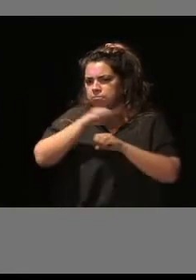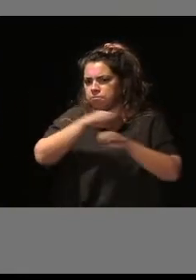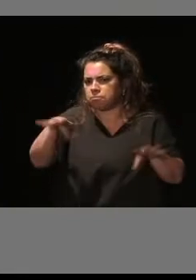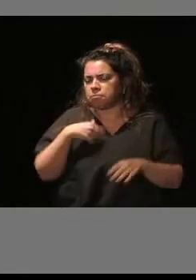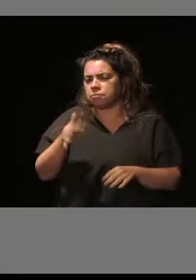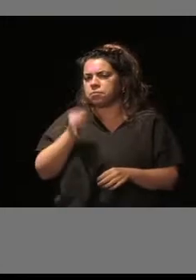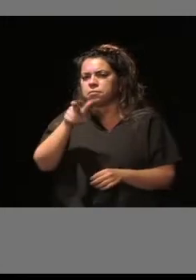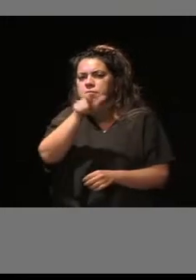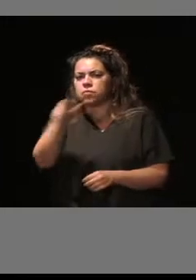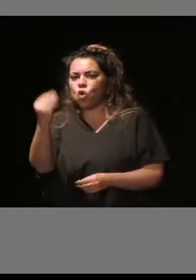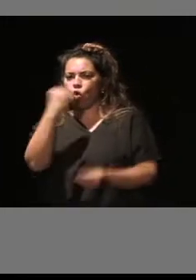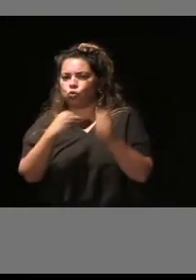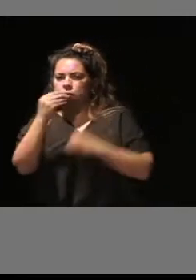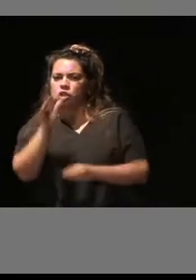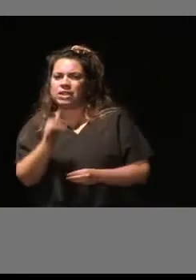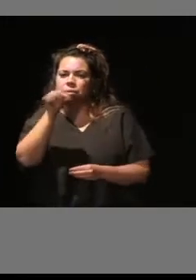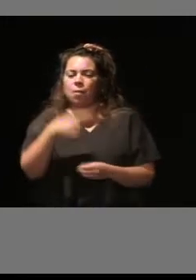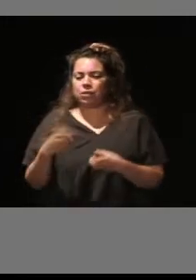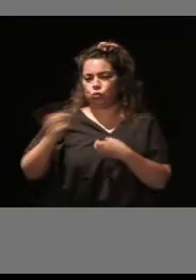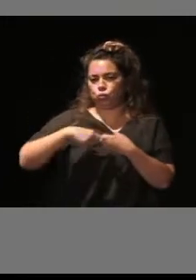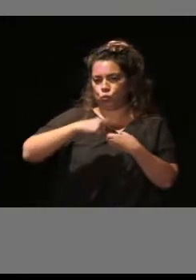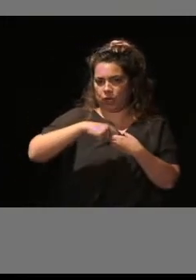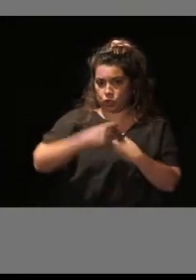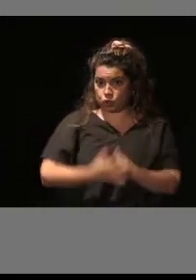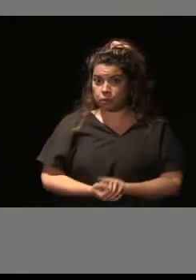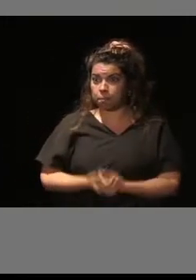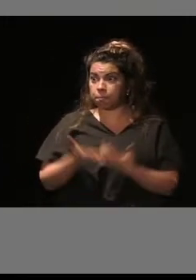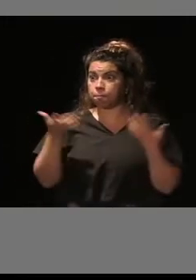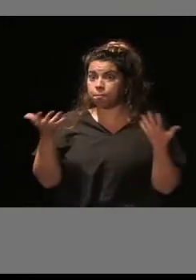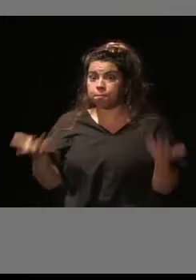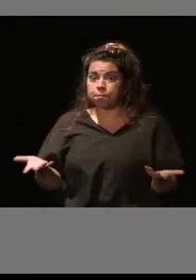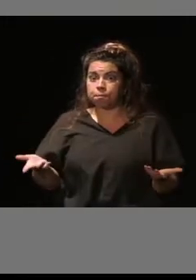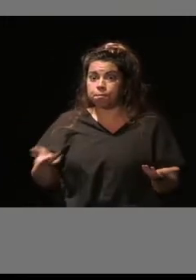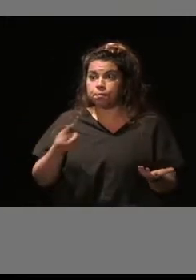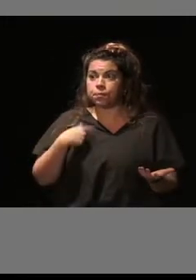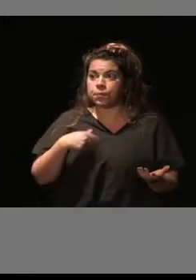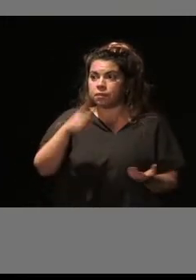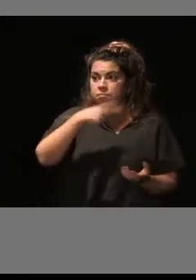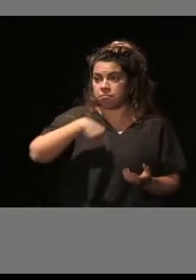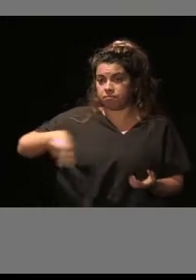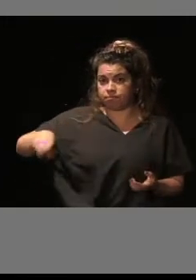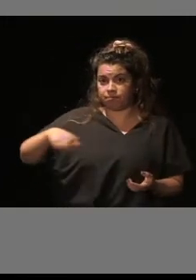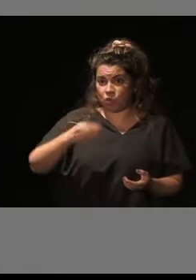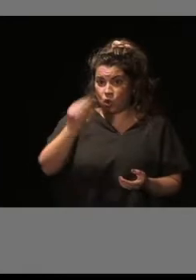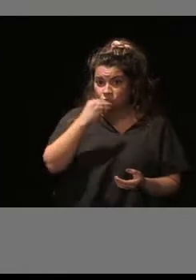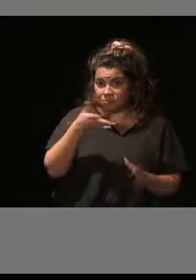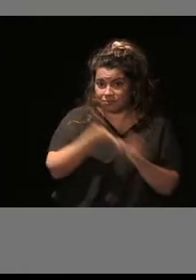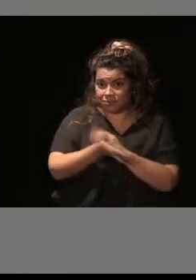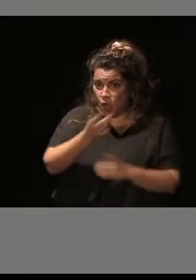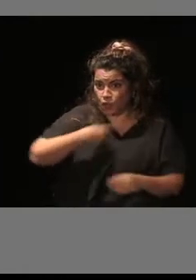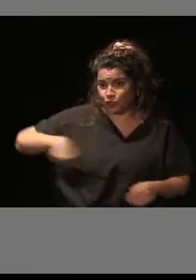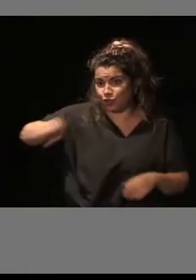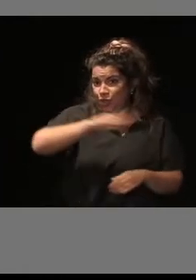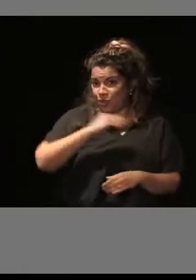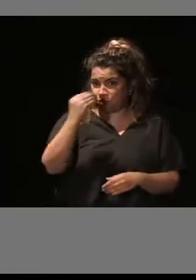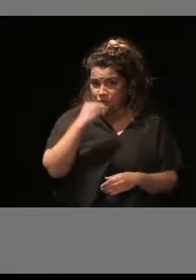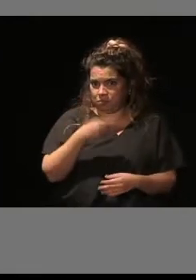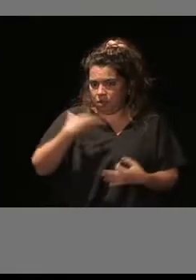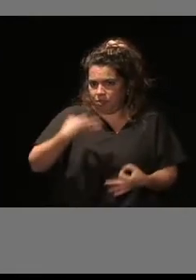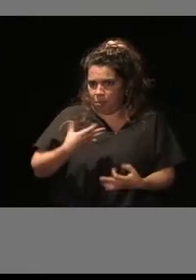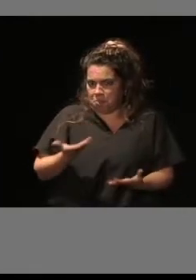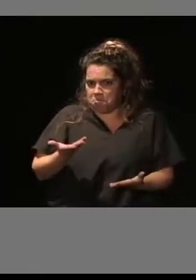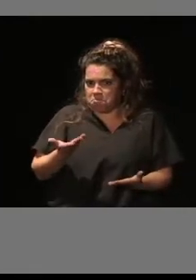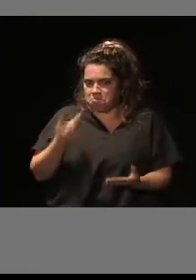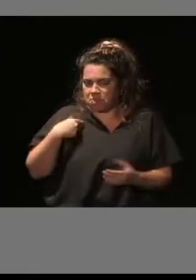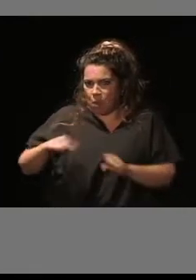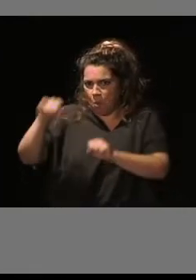consumidores y usuarios. Pues bien, consumidores somos todos y debemos ser merecedores de esa especial